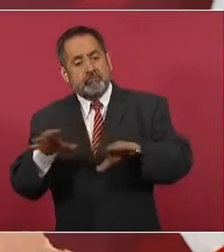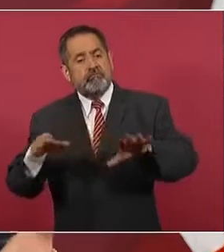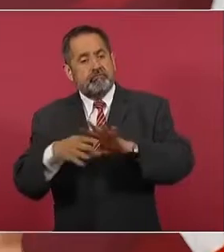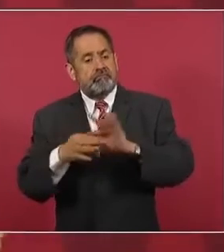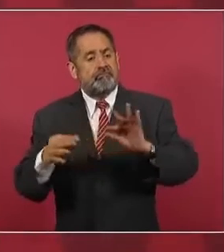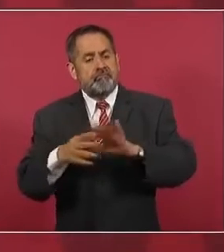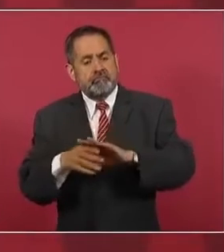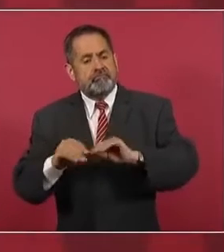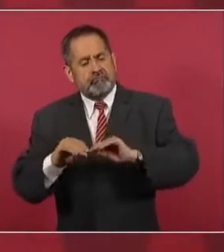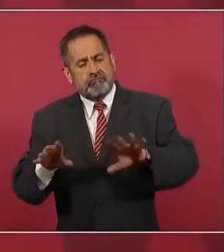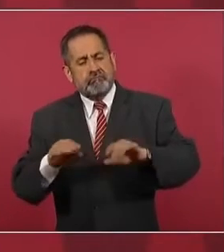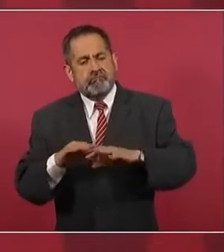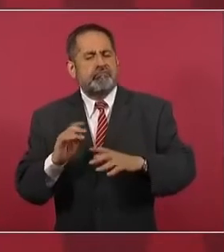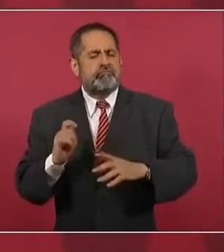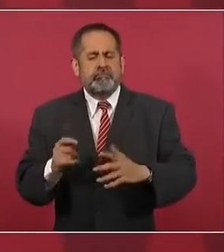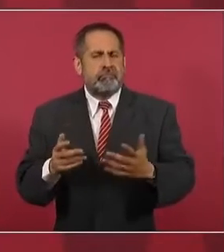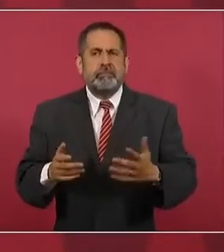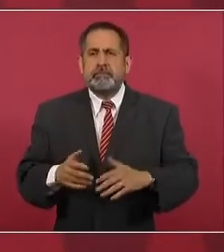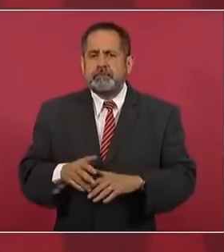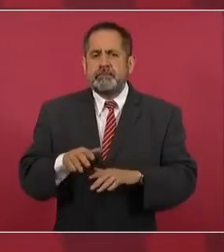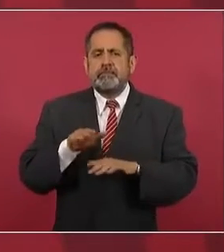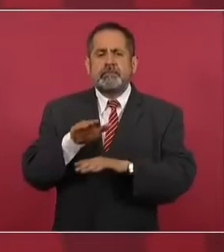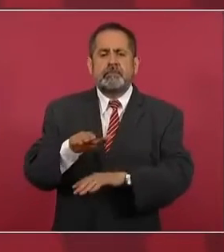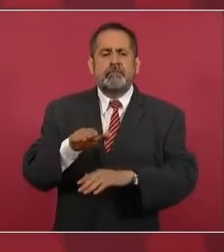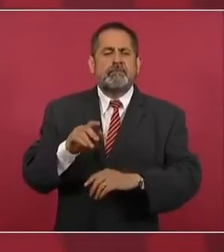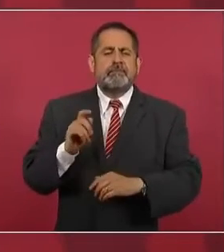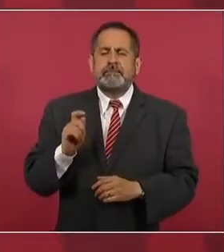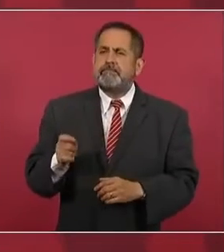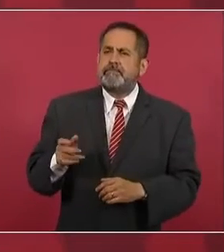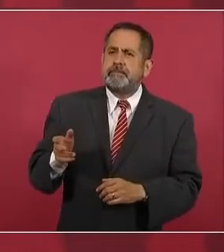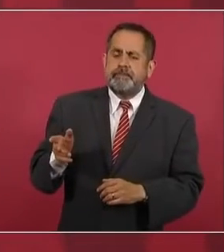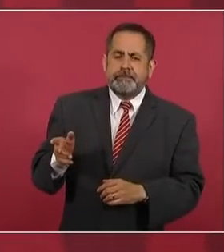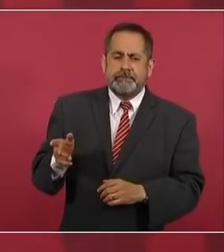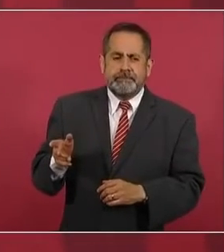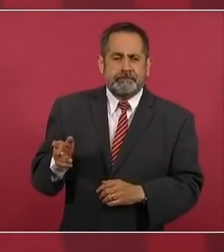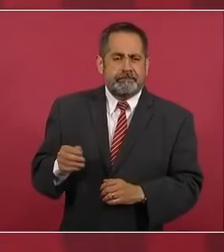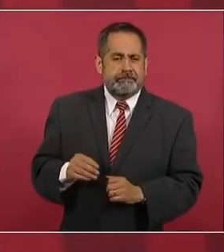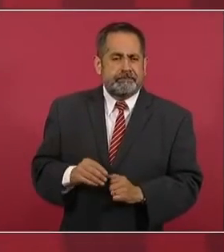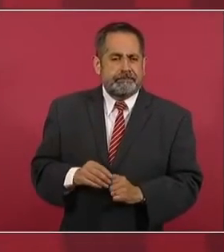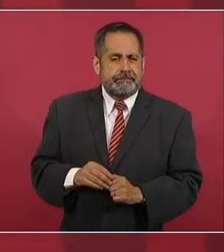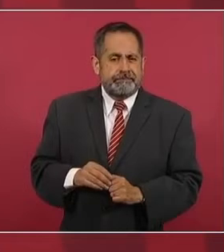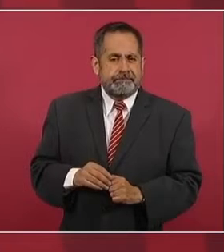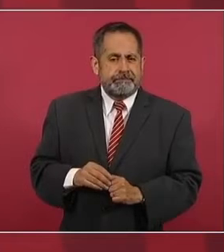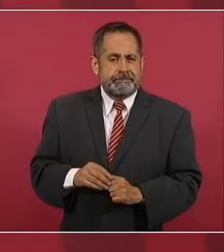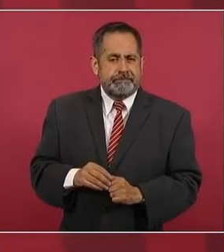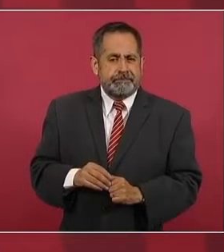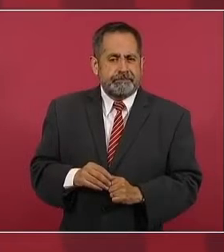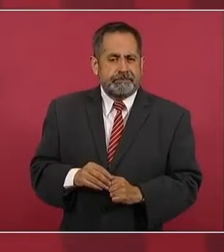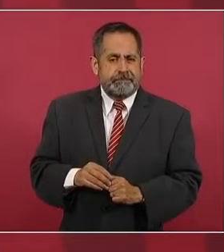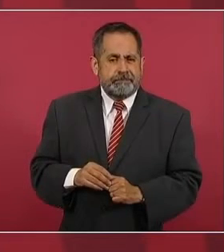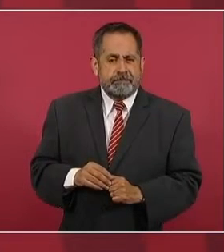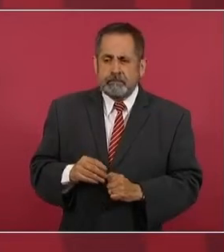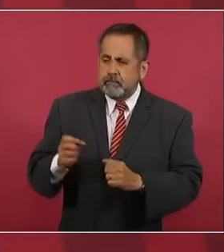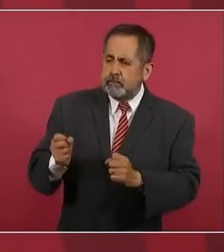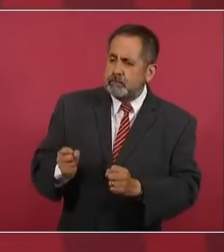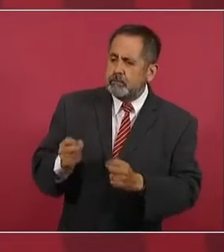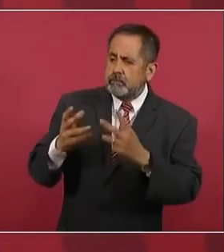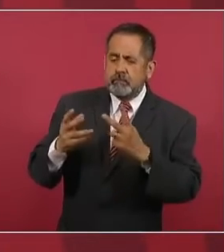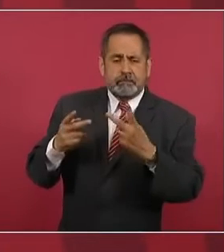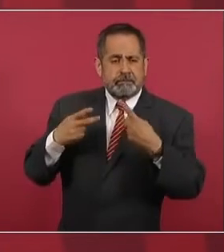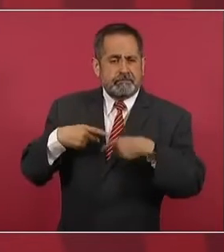estamos en médicos,